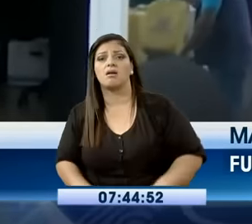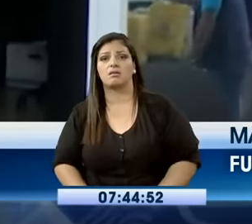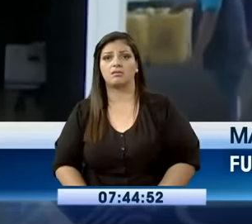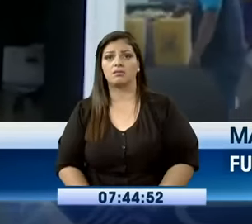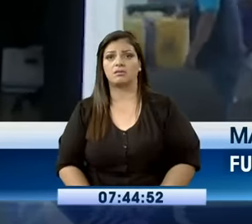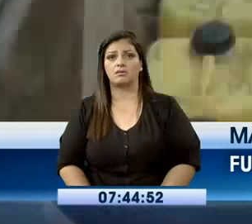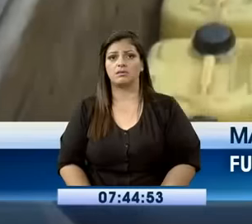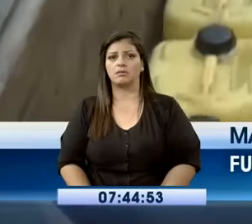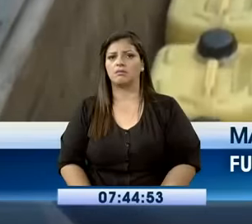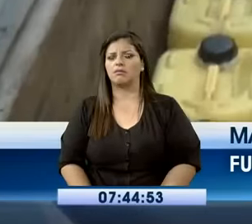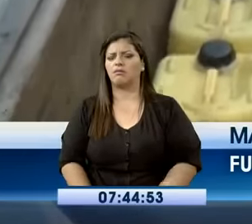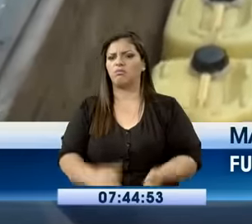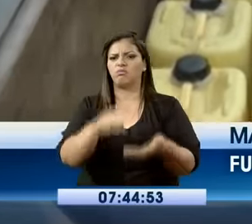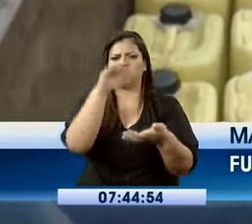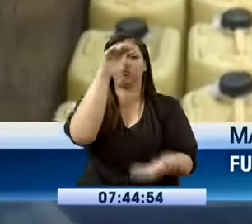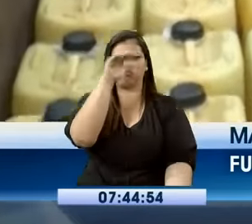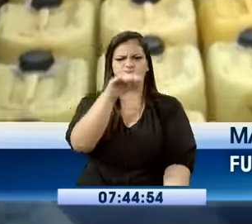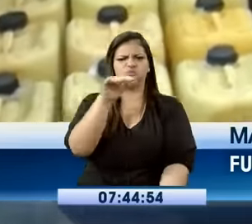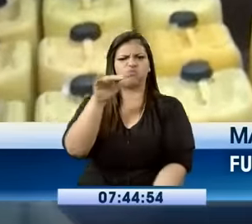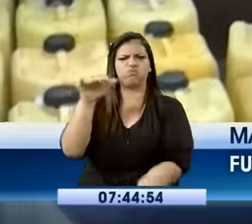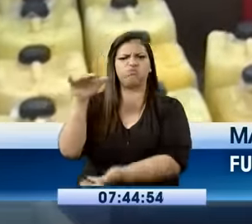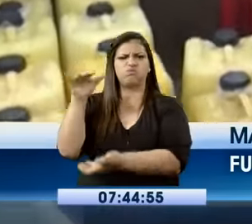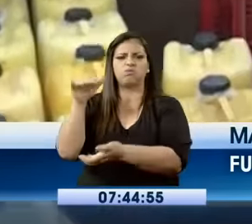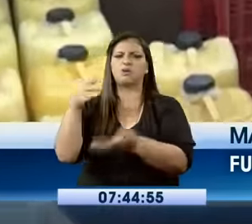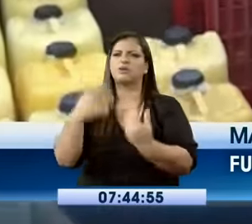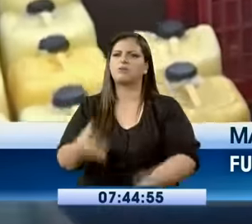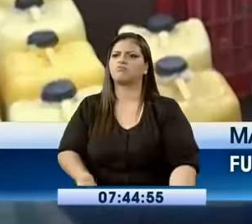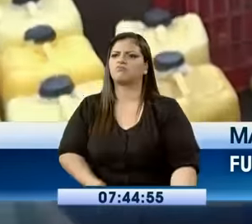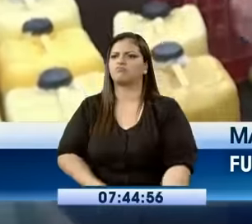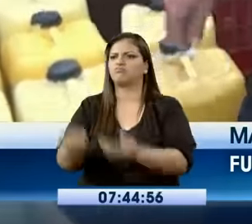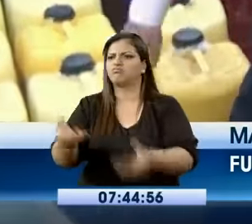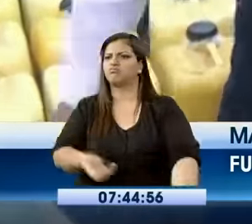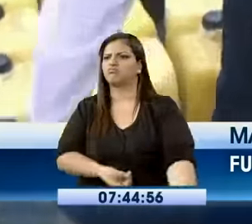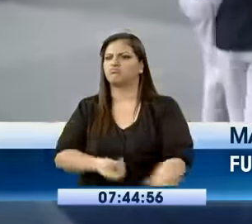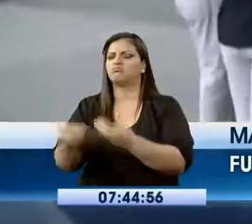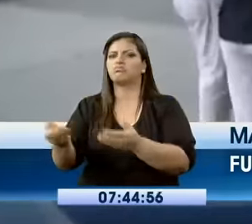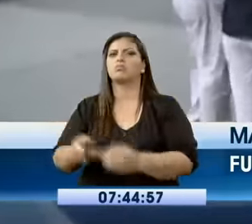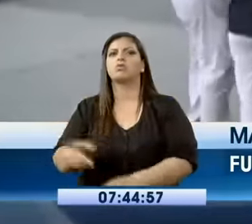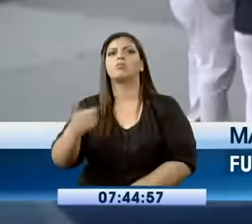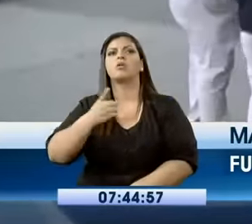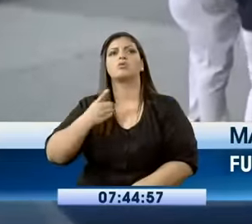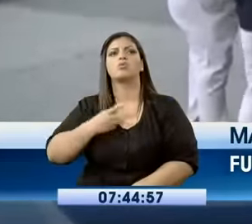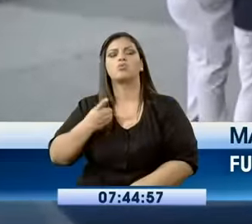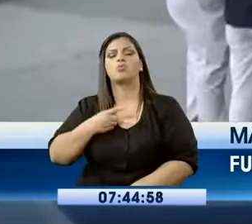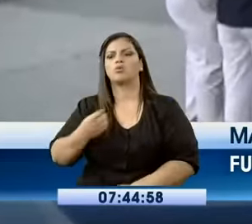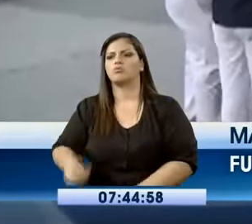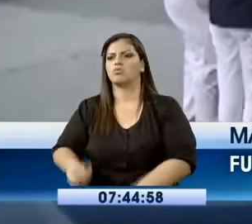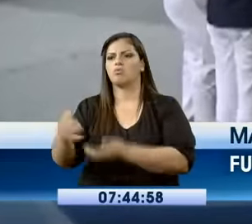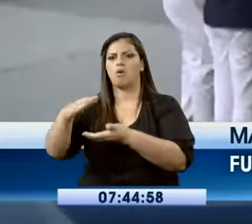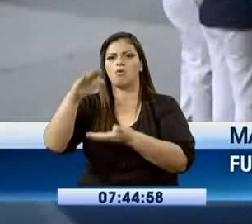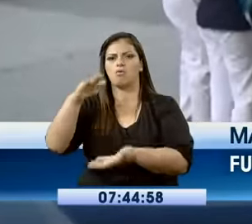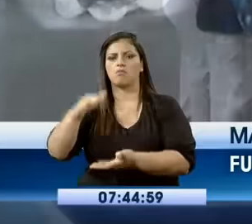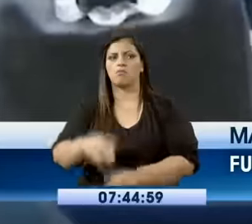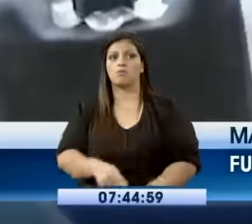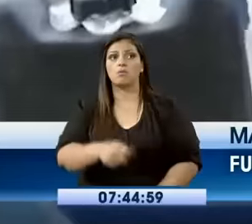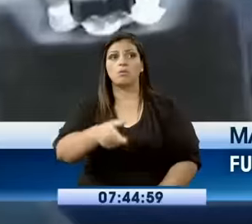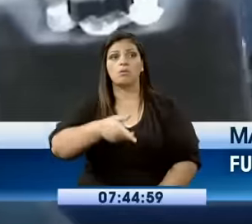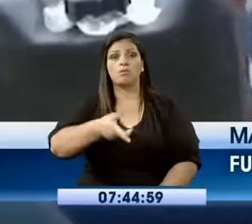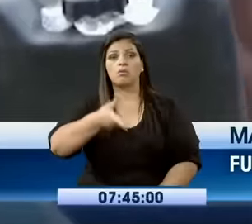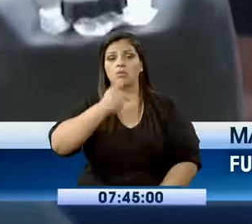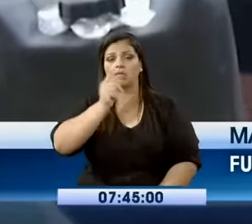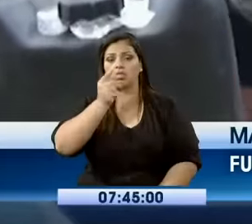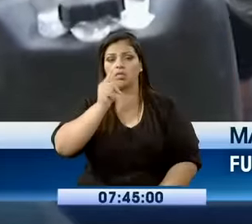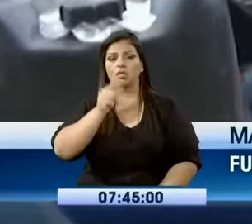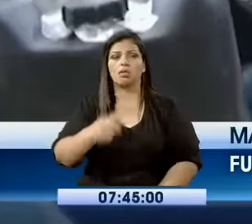1.400 litros. Las naranjas fueron devueltas a su dueño, pero el licor será destruido en las próximas horas. Desde los ríos